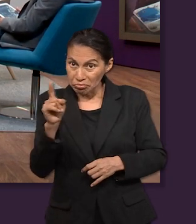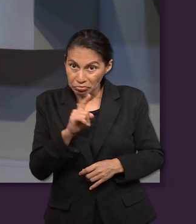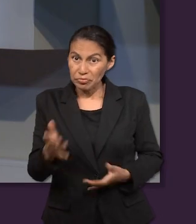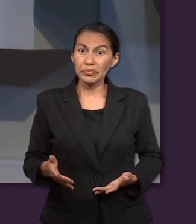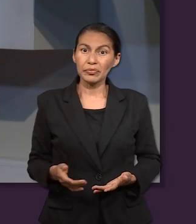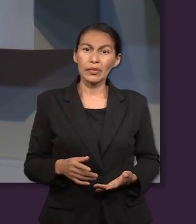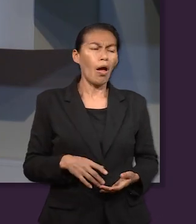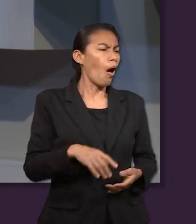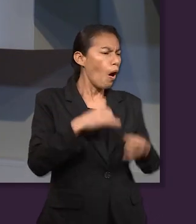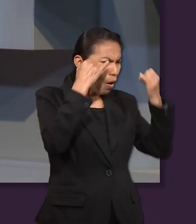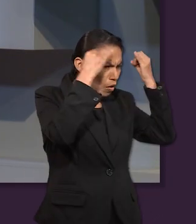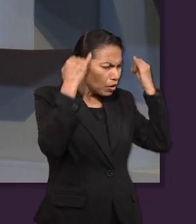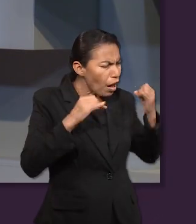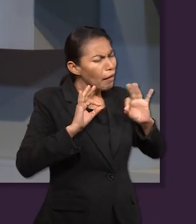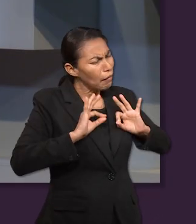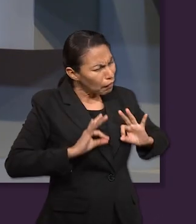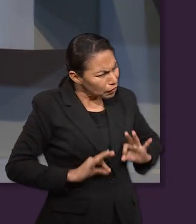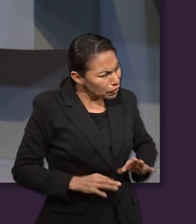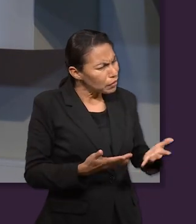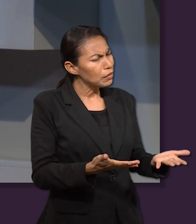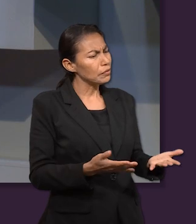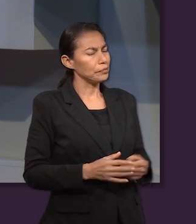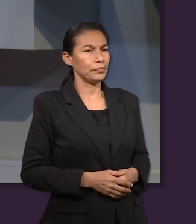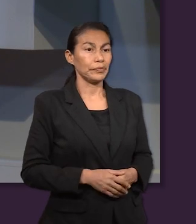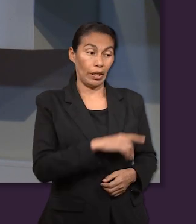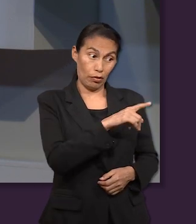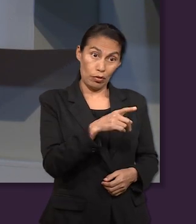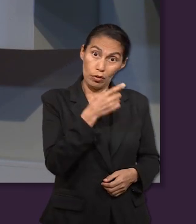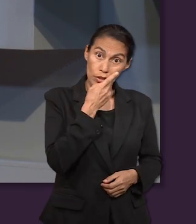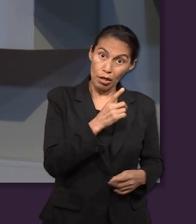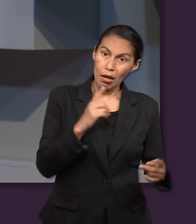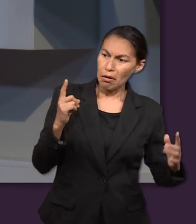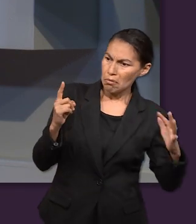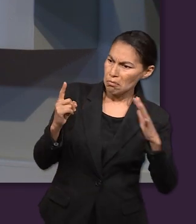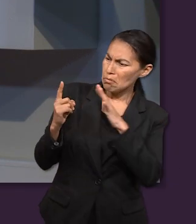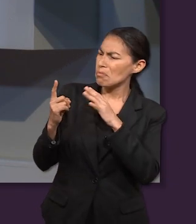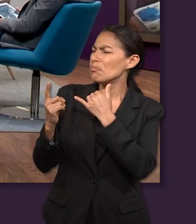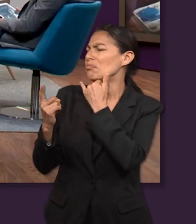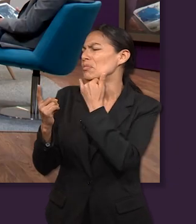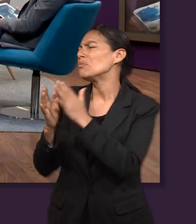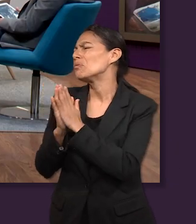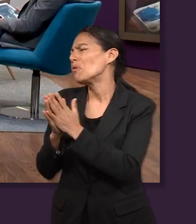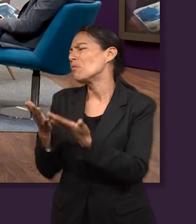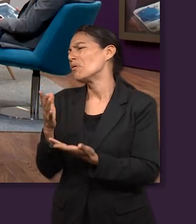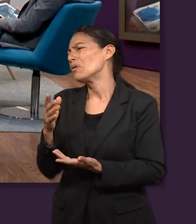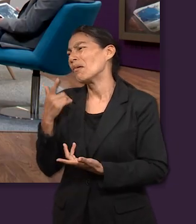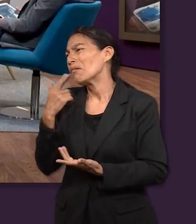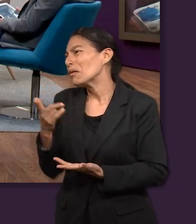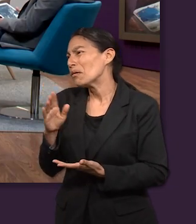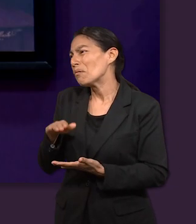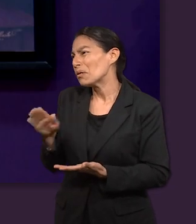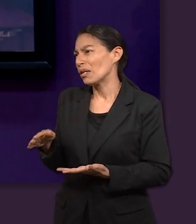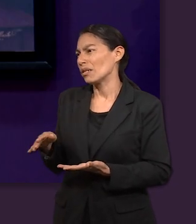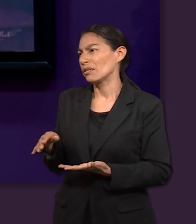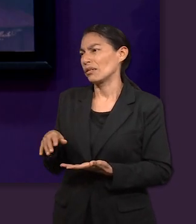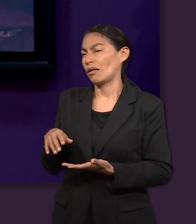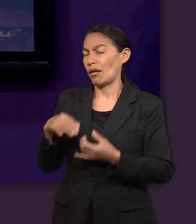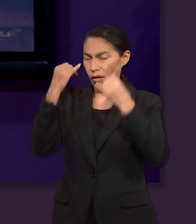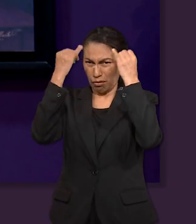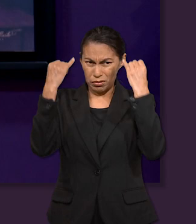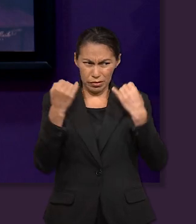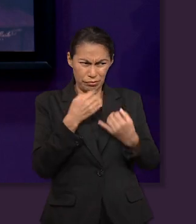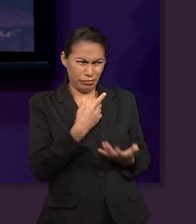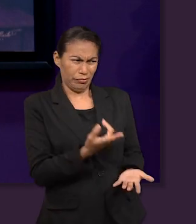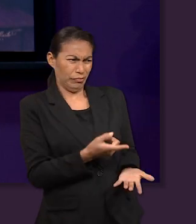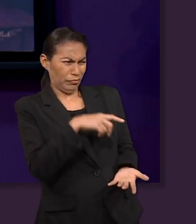al ver eso, pues ellos tienen miedo y dicen, no, pues vamos con José. Oye, perdónanos, no queríamos hacer eso. Y la respuesta que acabas de mencionar,